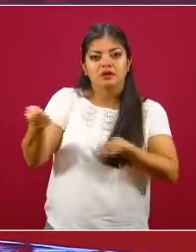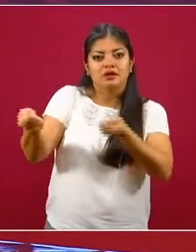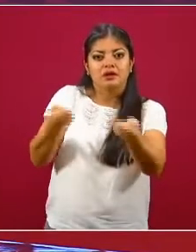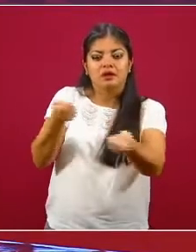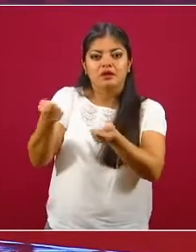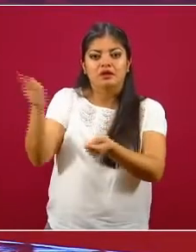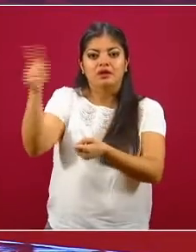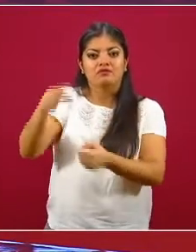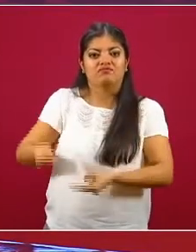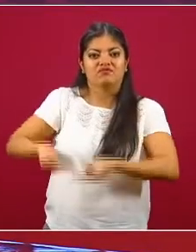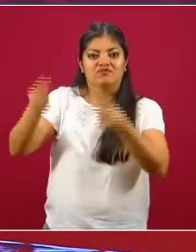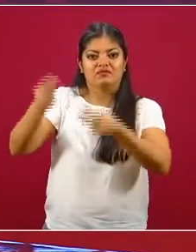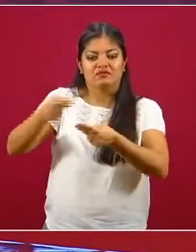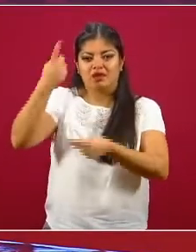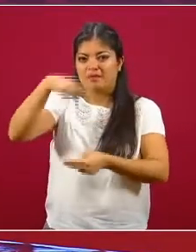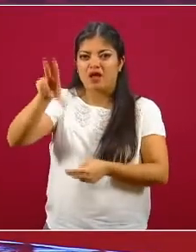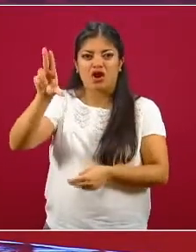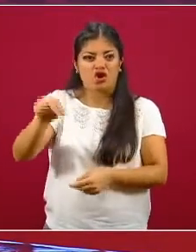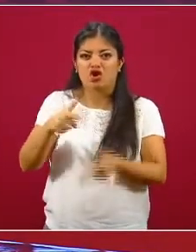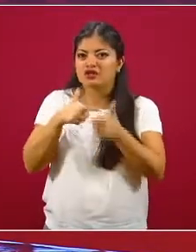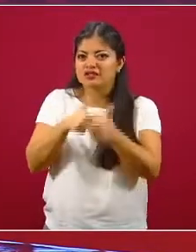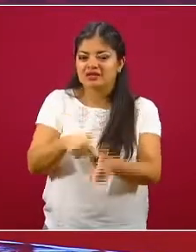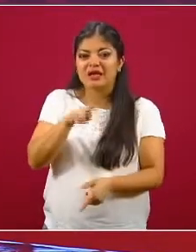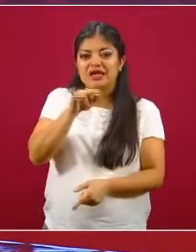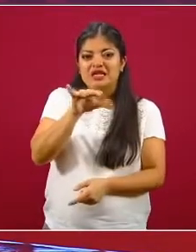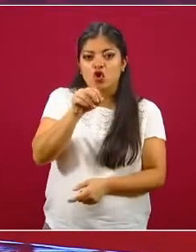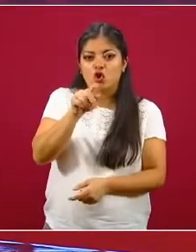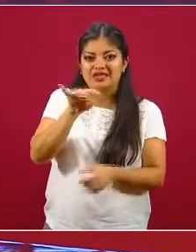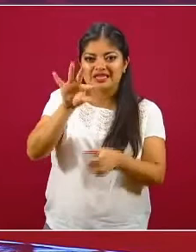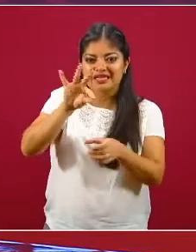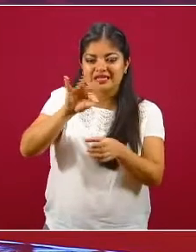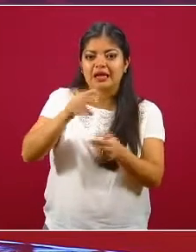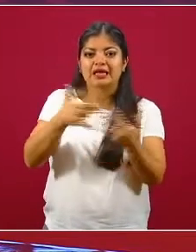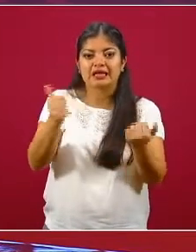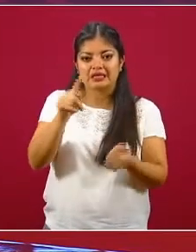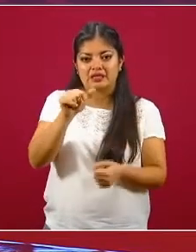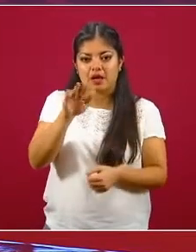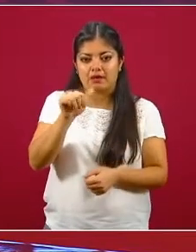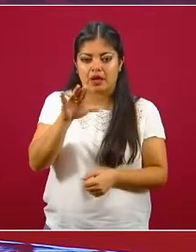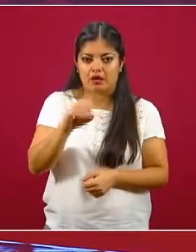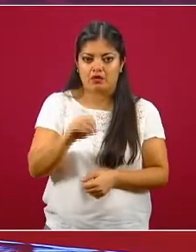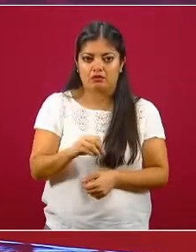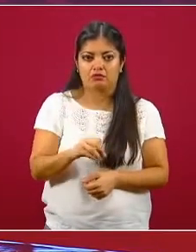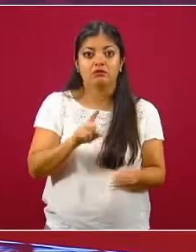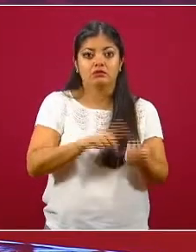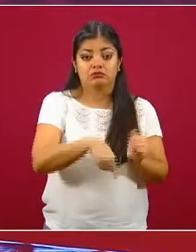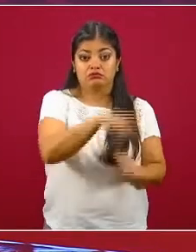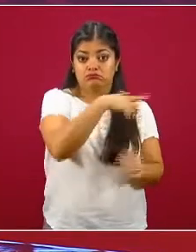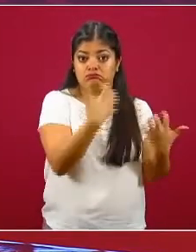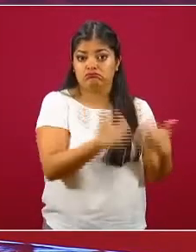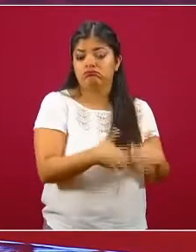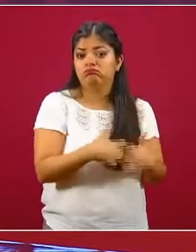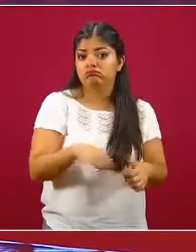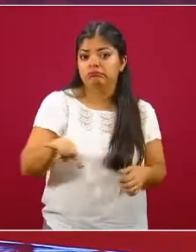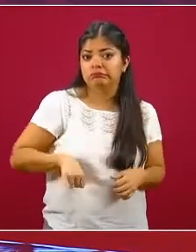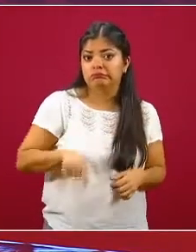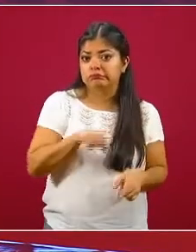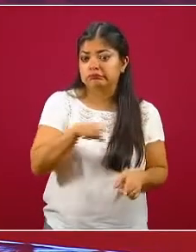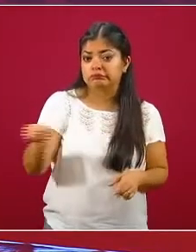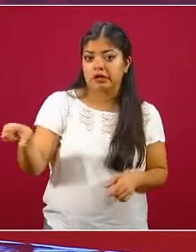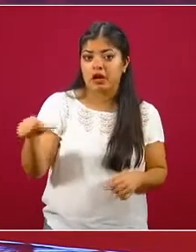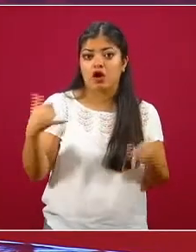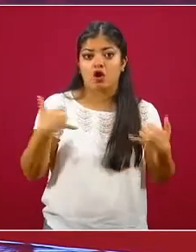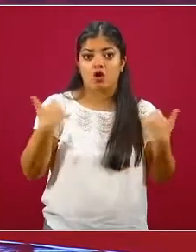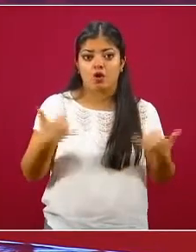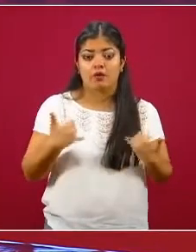y evitar que usen tabaco y nicotina. No es de sorprender el interés de la industria por la juventud. Los productos de tabaco